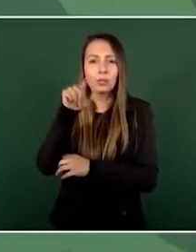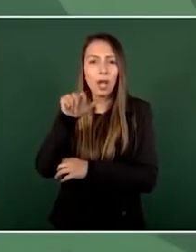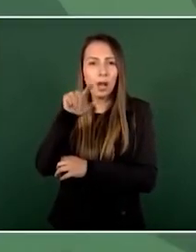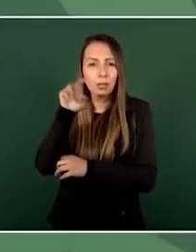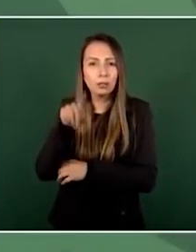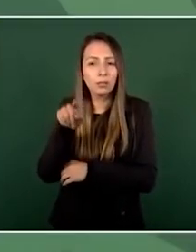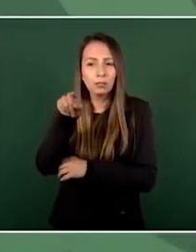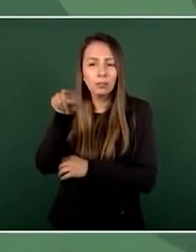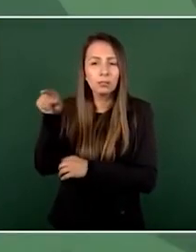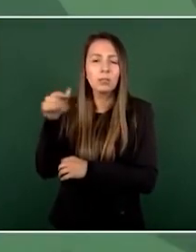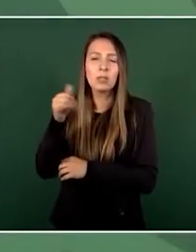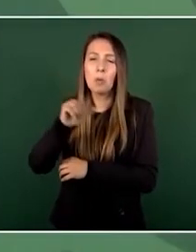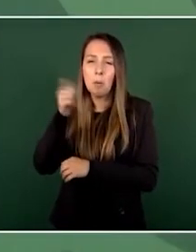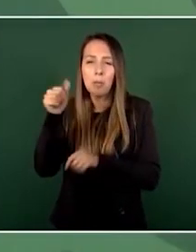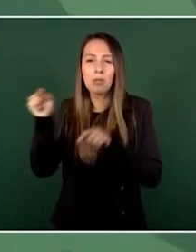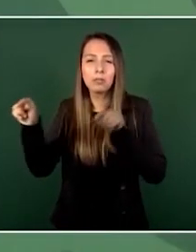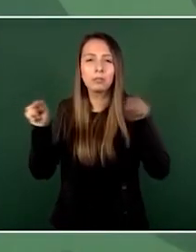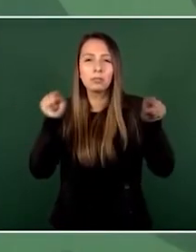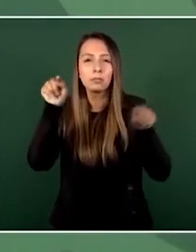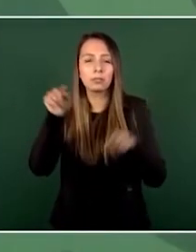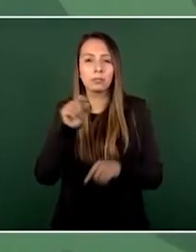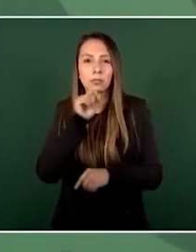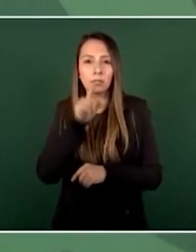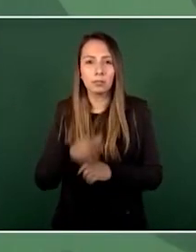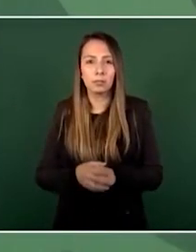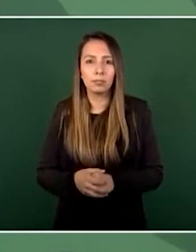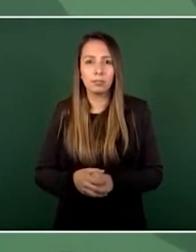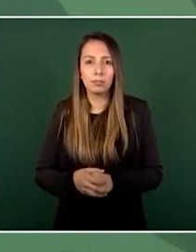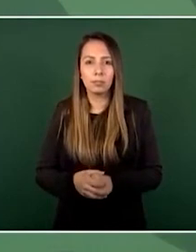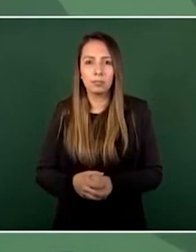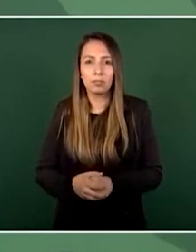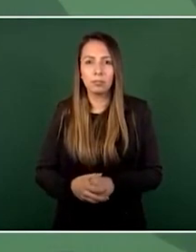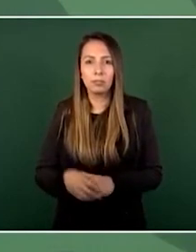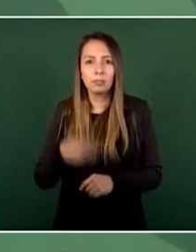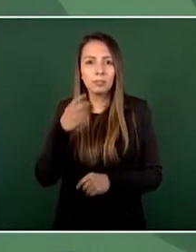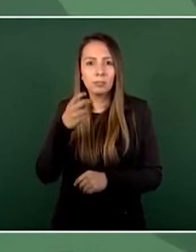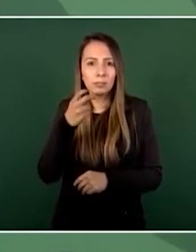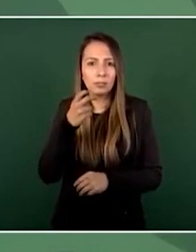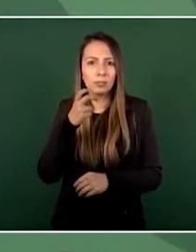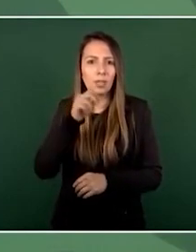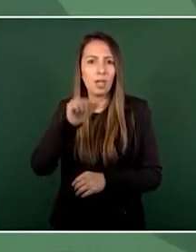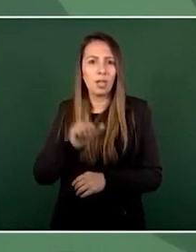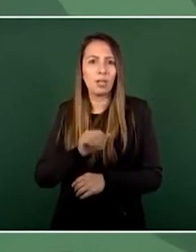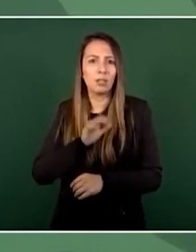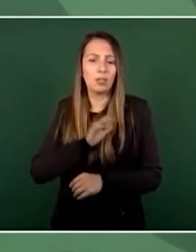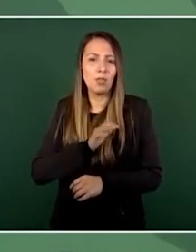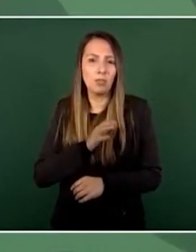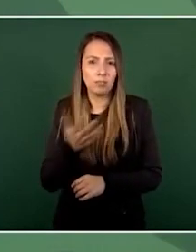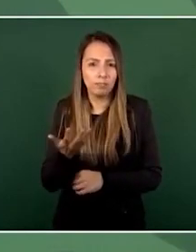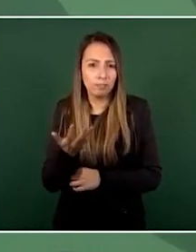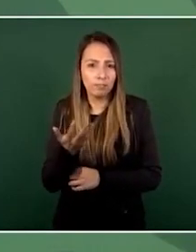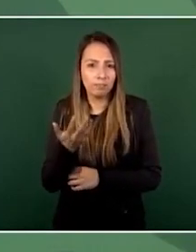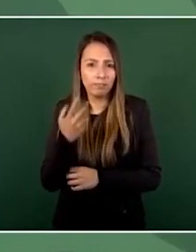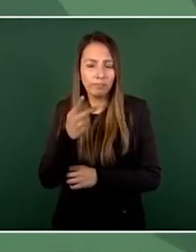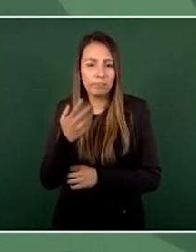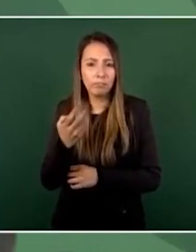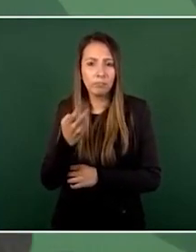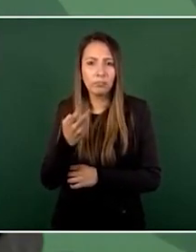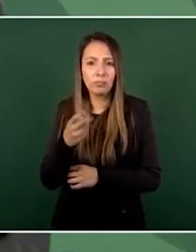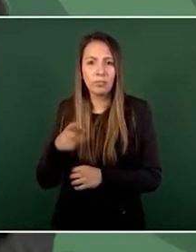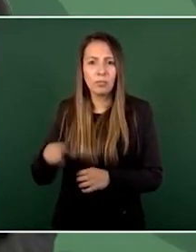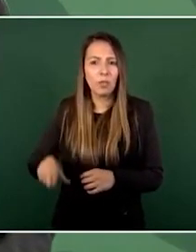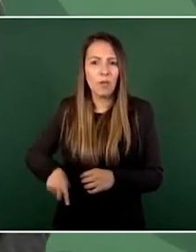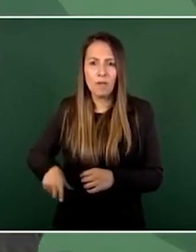eso es una actitud injerencista ningún gobierno extranjero